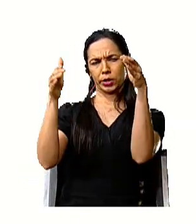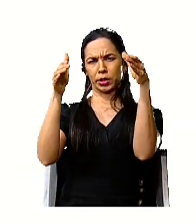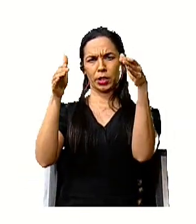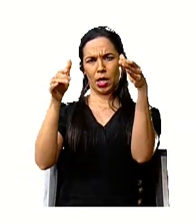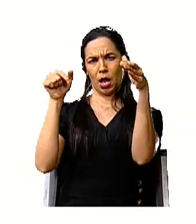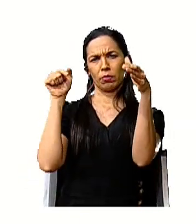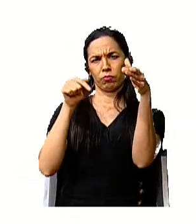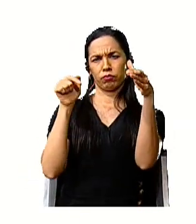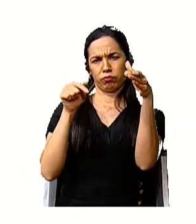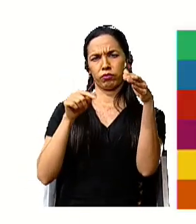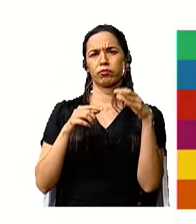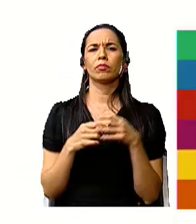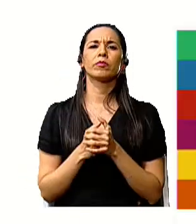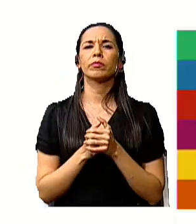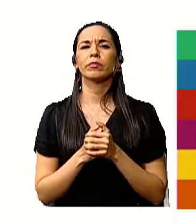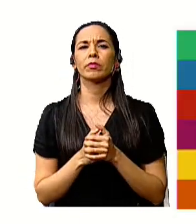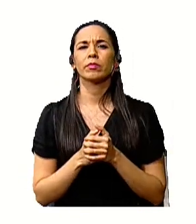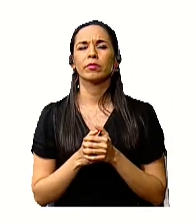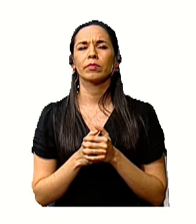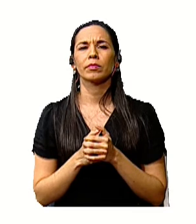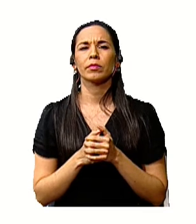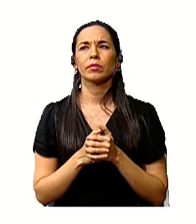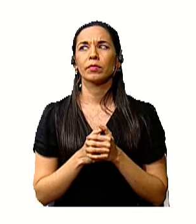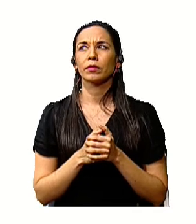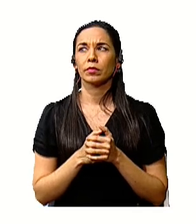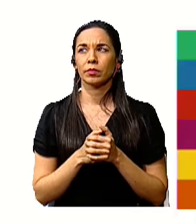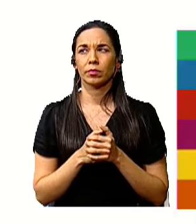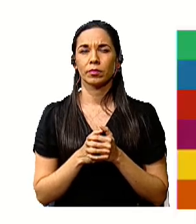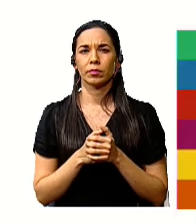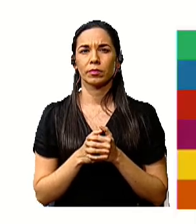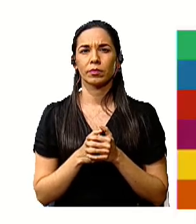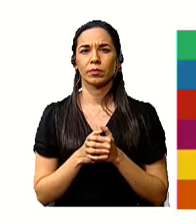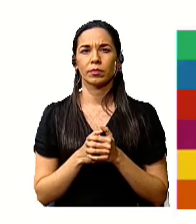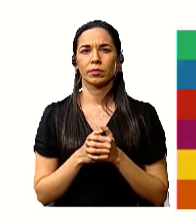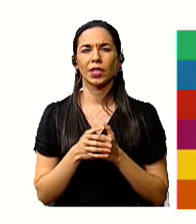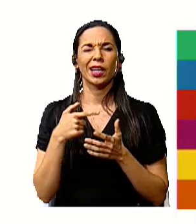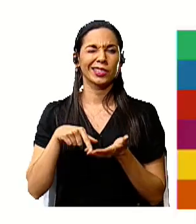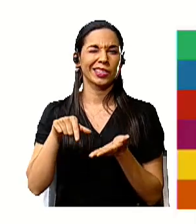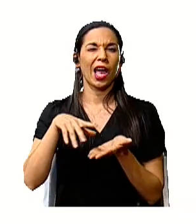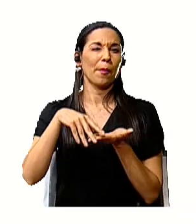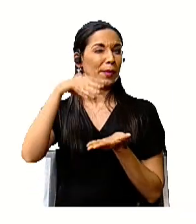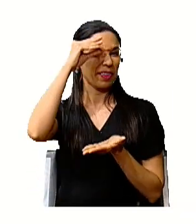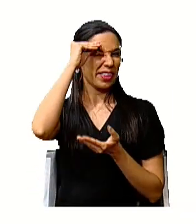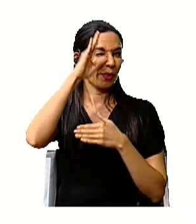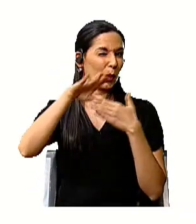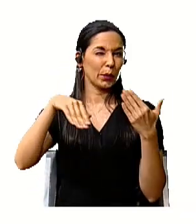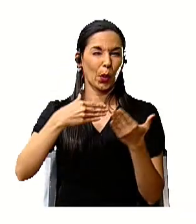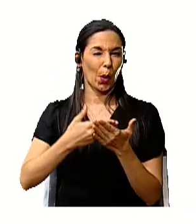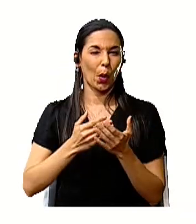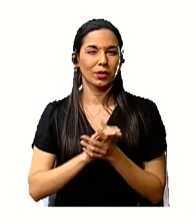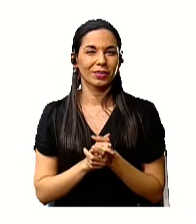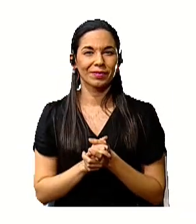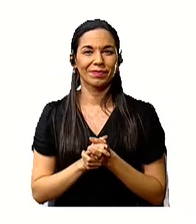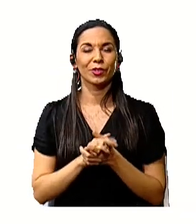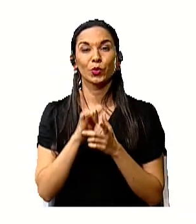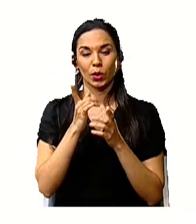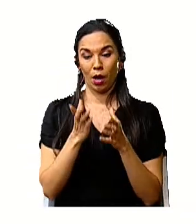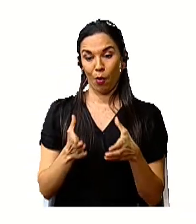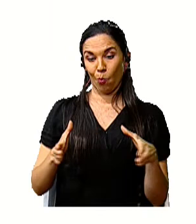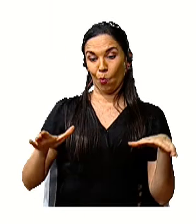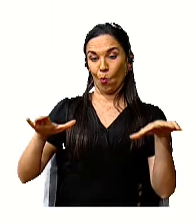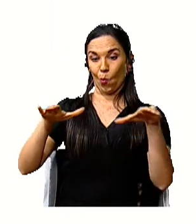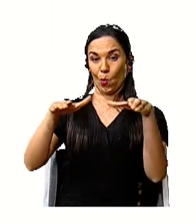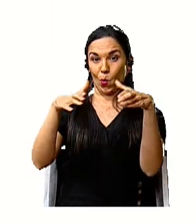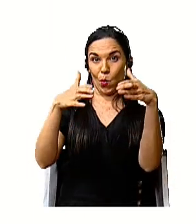Una vasija. Vamos a ver. Aquí estamos aprendiendo todos. Una vasija.